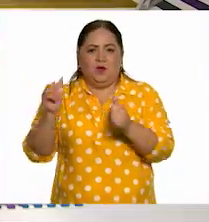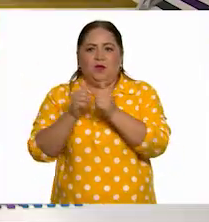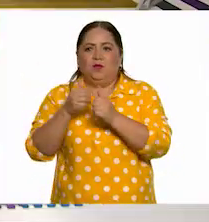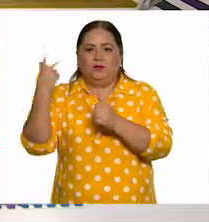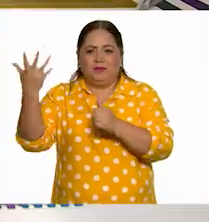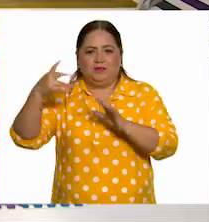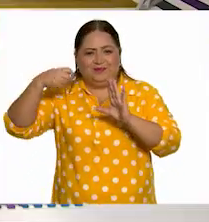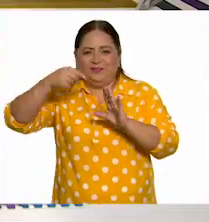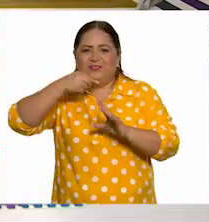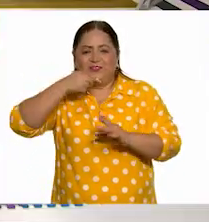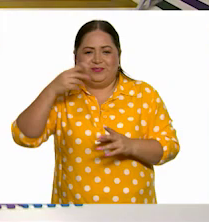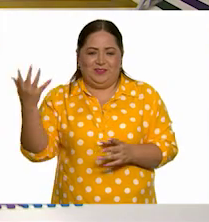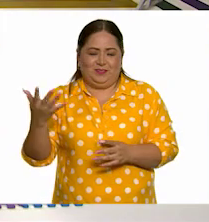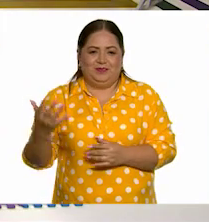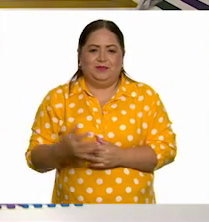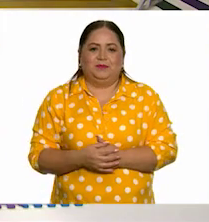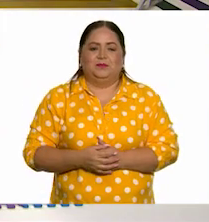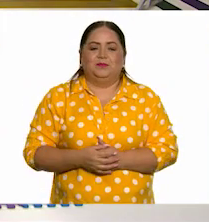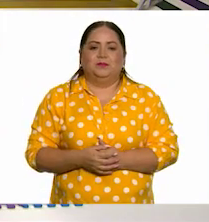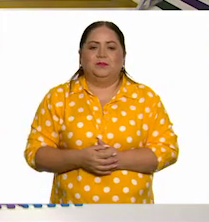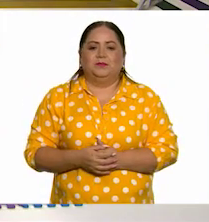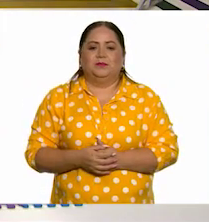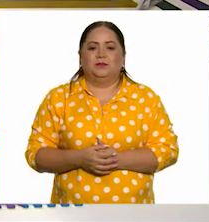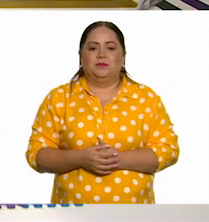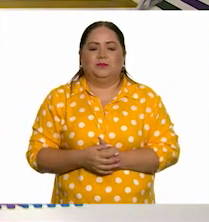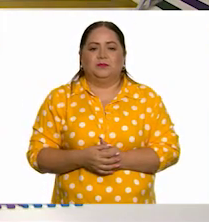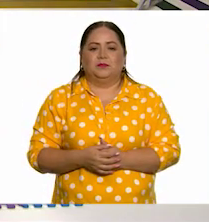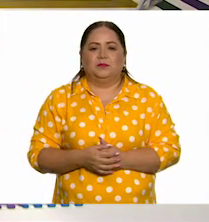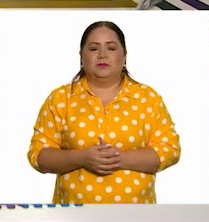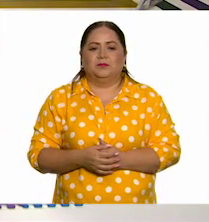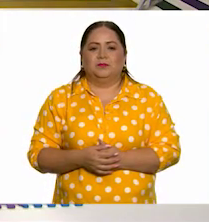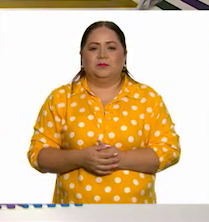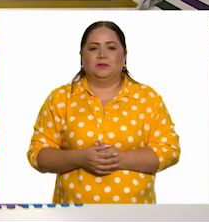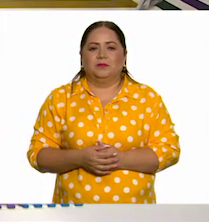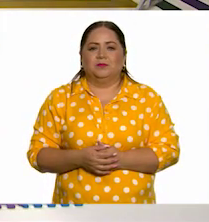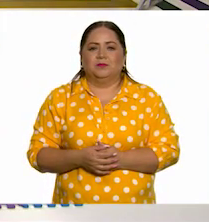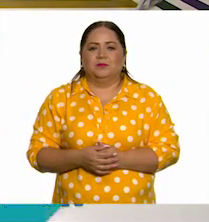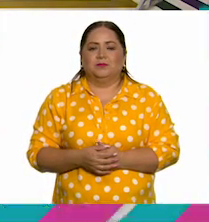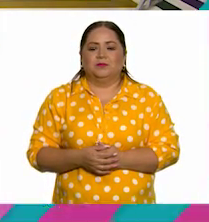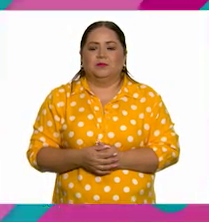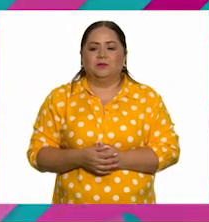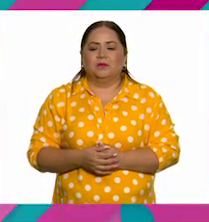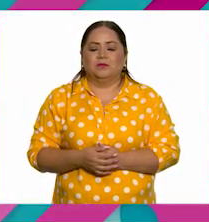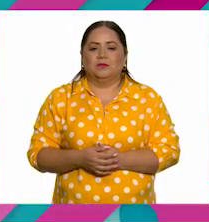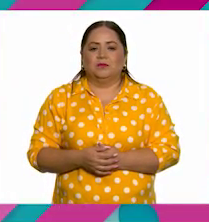producción de su descripción. Vamos a ver qué mandaron además.